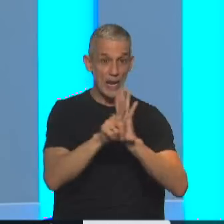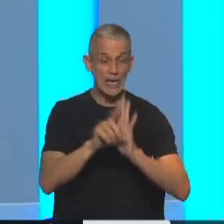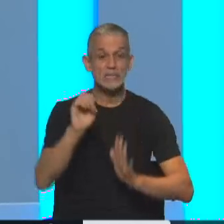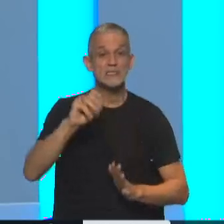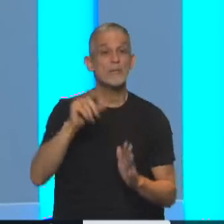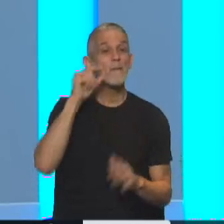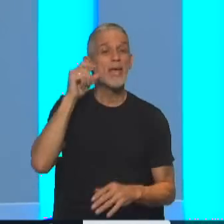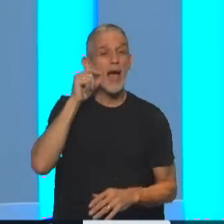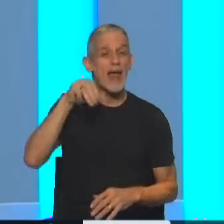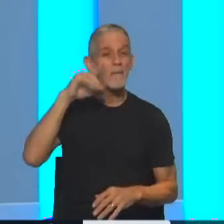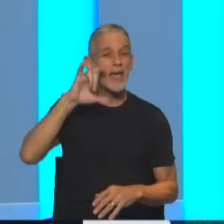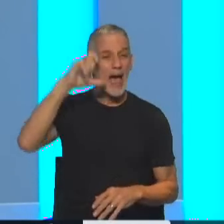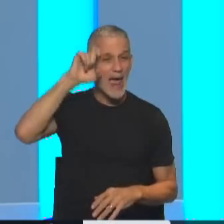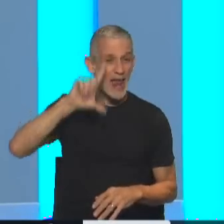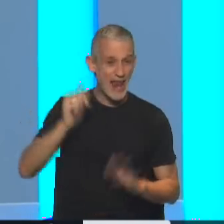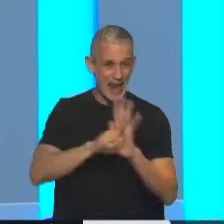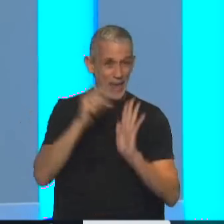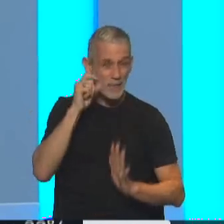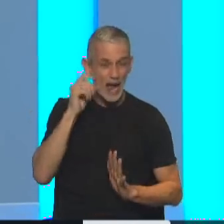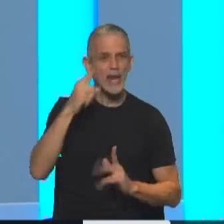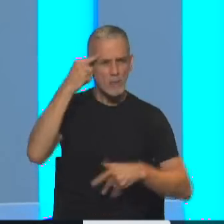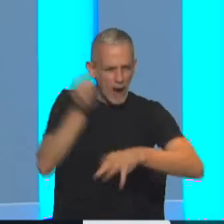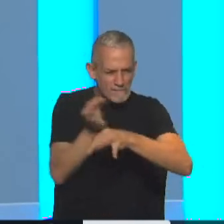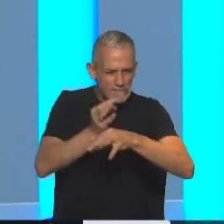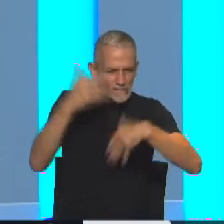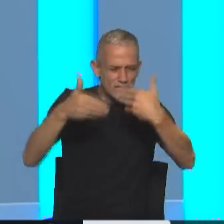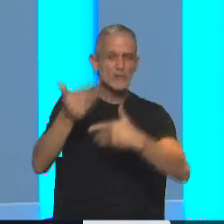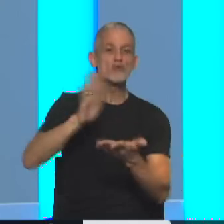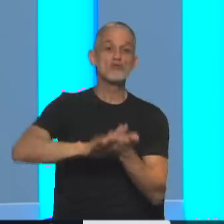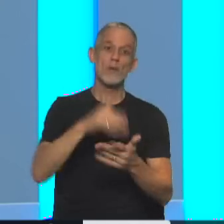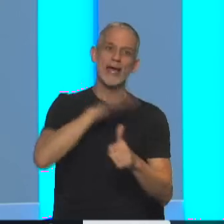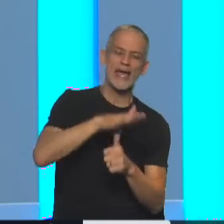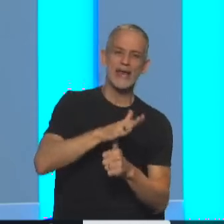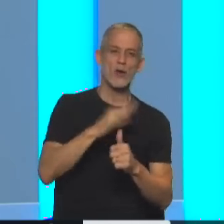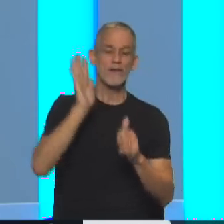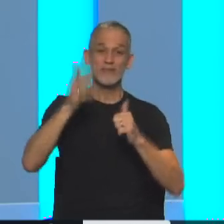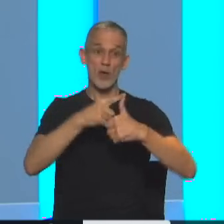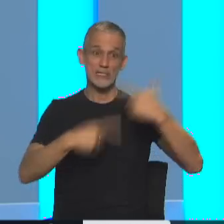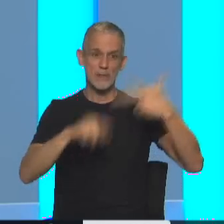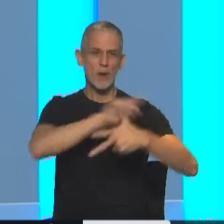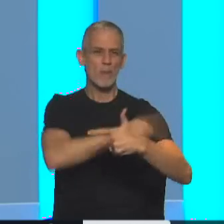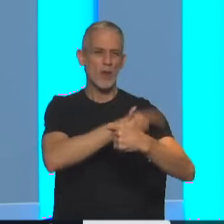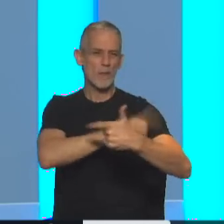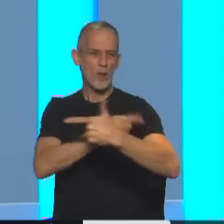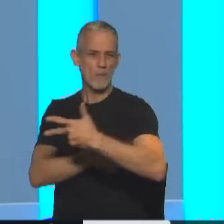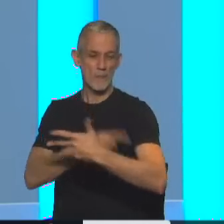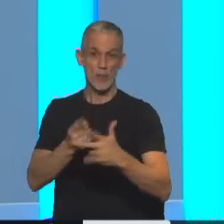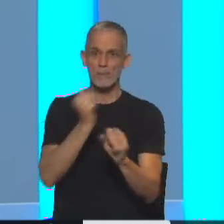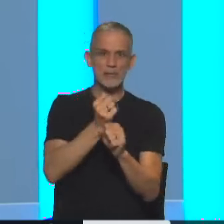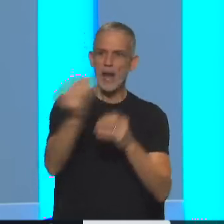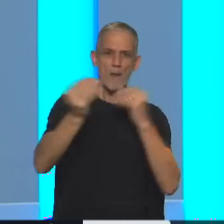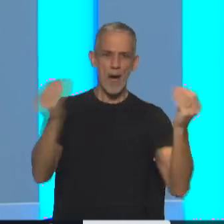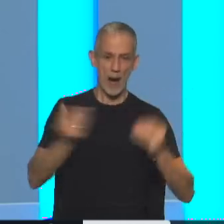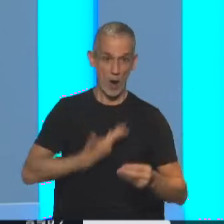Micaela, que es una ley justamente para capacitar en género y violencia a los tres poderes. Para cualquier persona que trabaje en la función